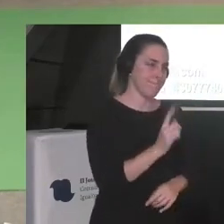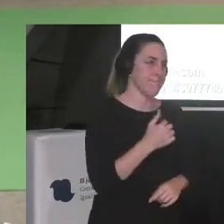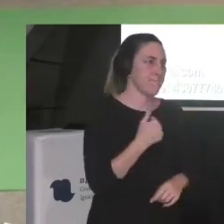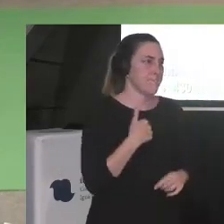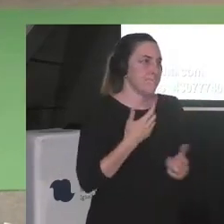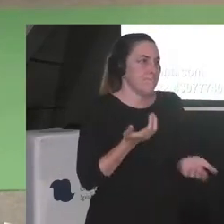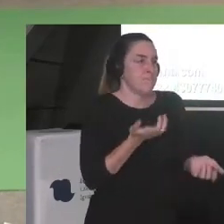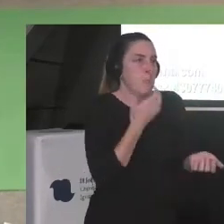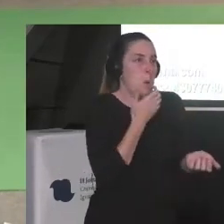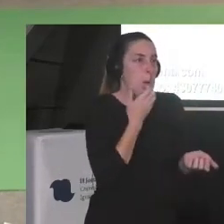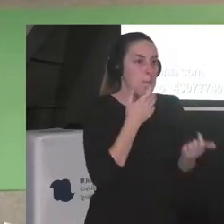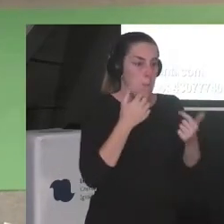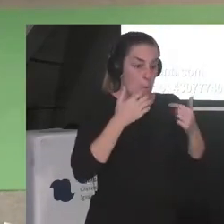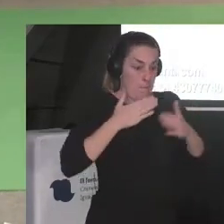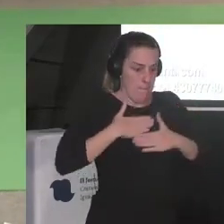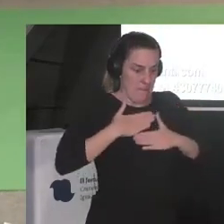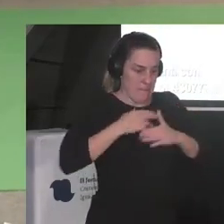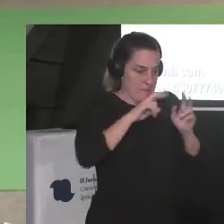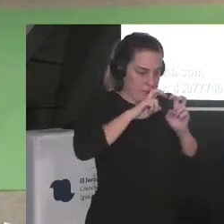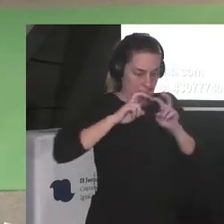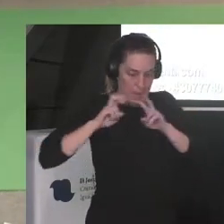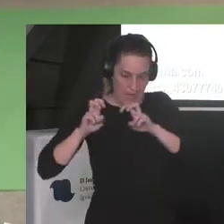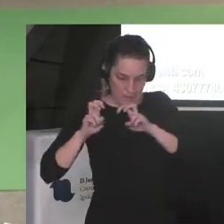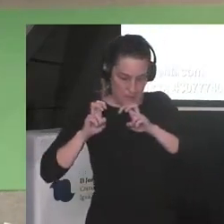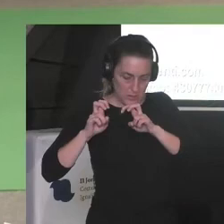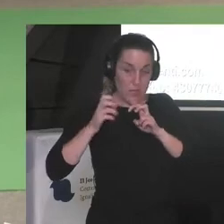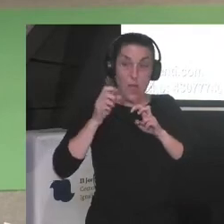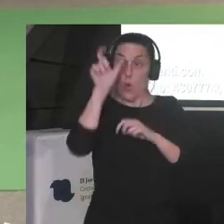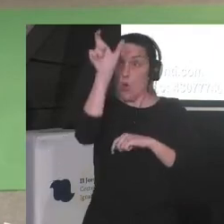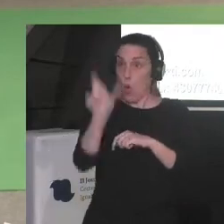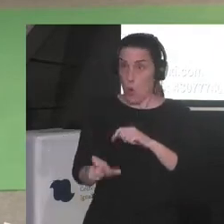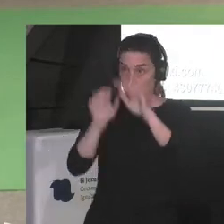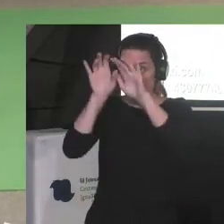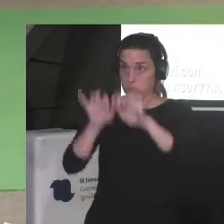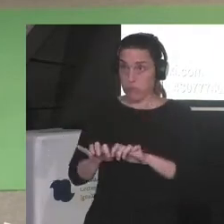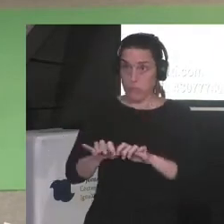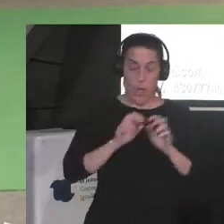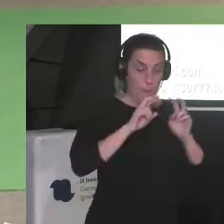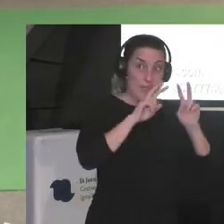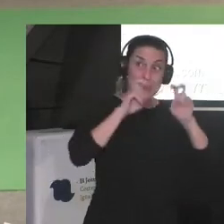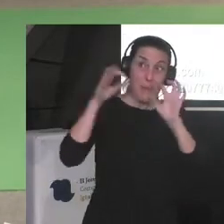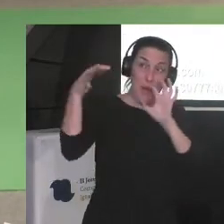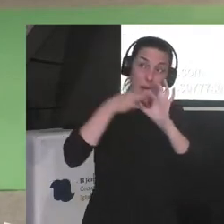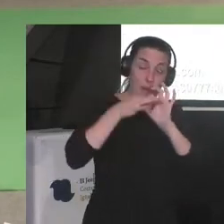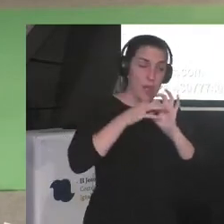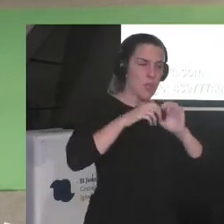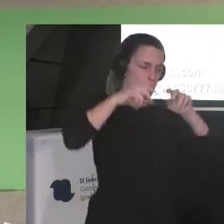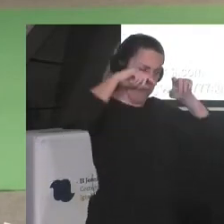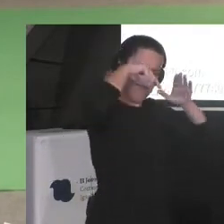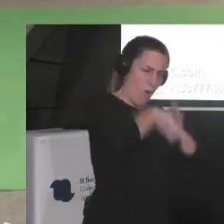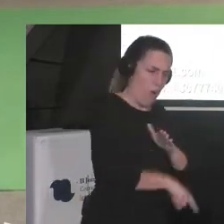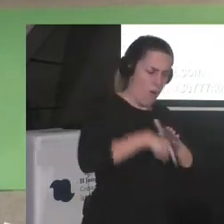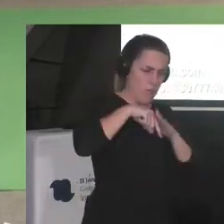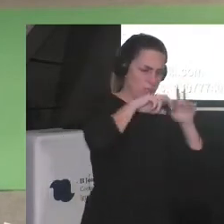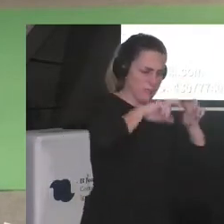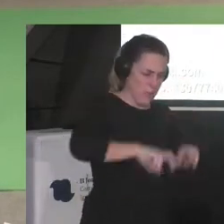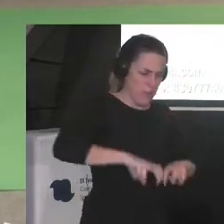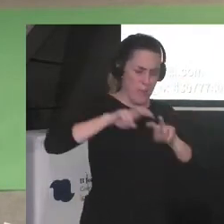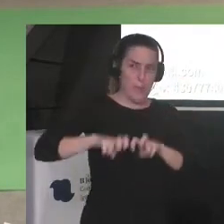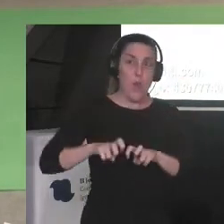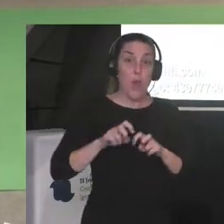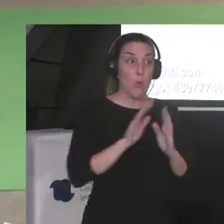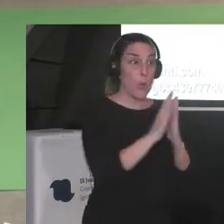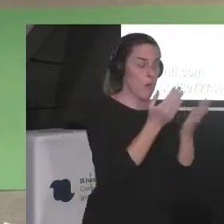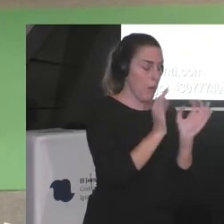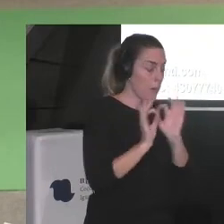respecto a las cosas que estoy tratando ¿no? por si voy a trabajar una columna pues me meto de lleno ahí y me pongo a investigar muchísimo estoy preparando un libro